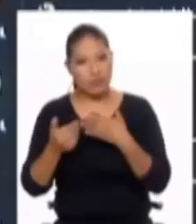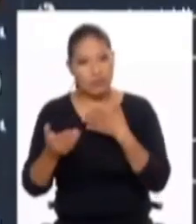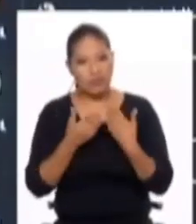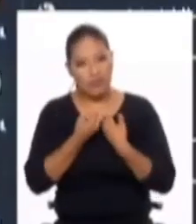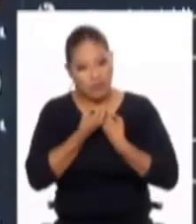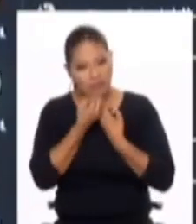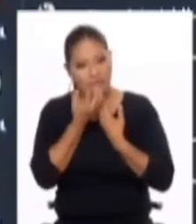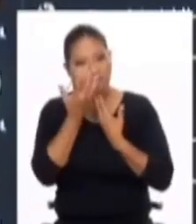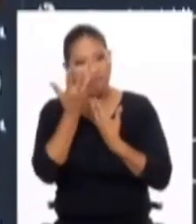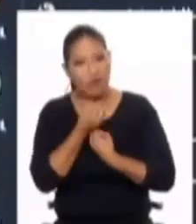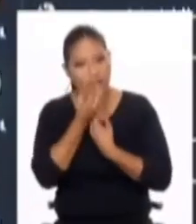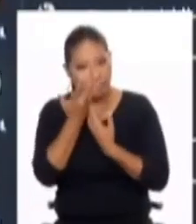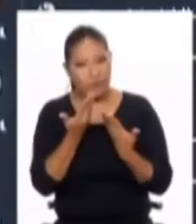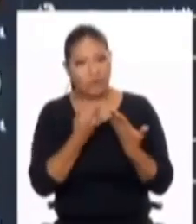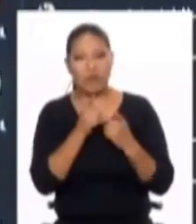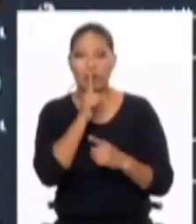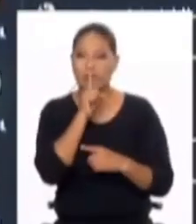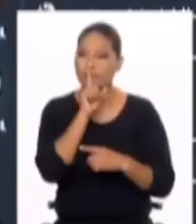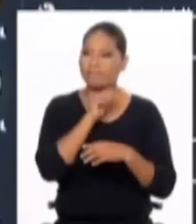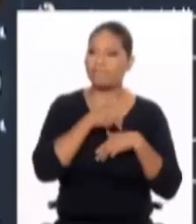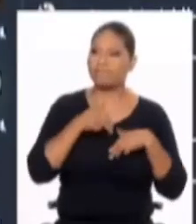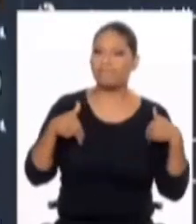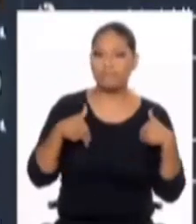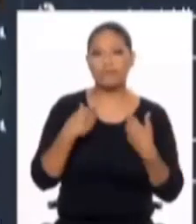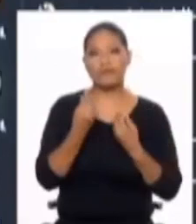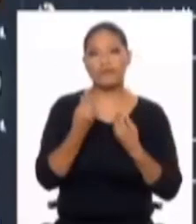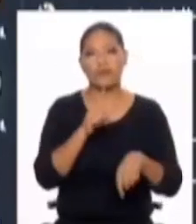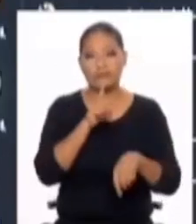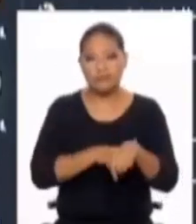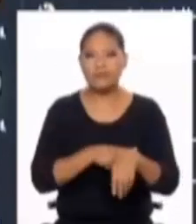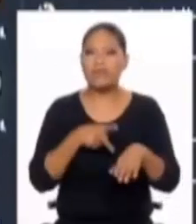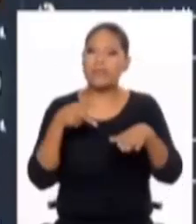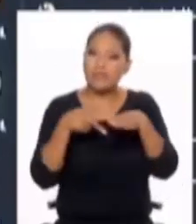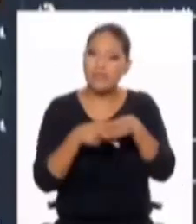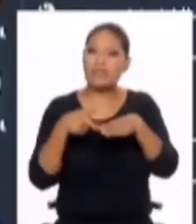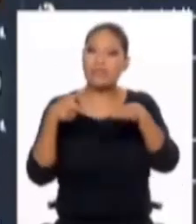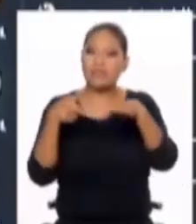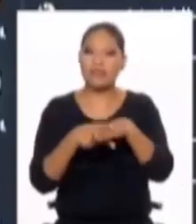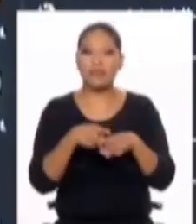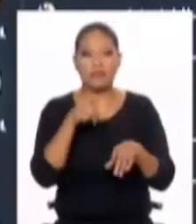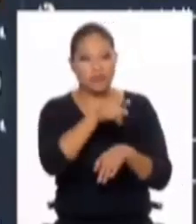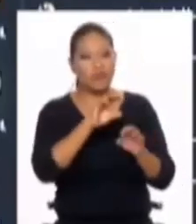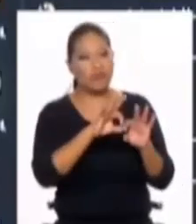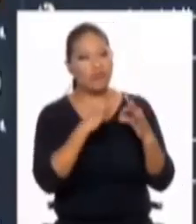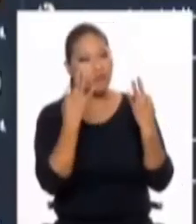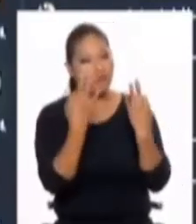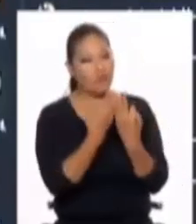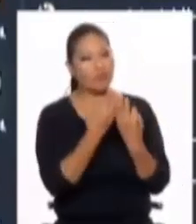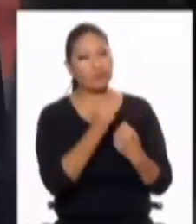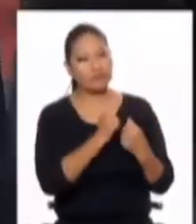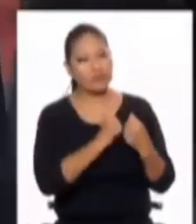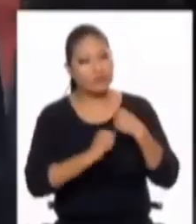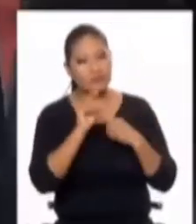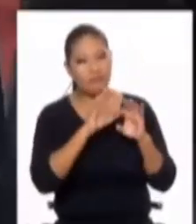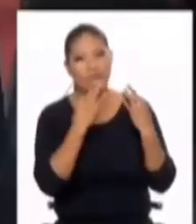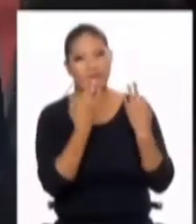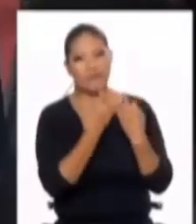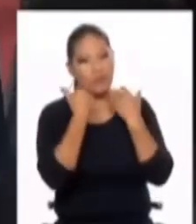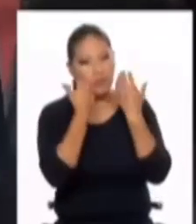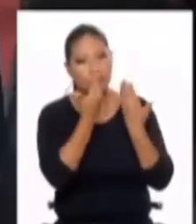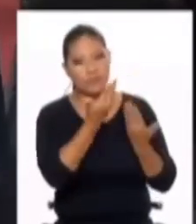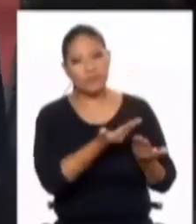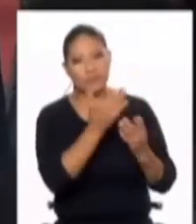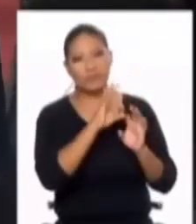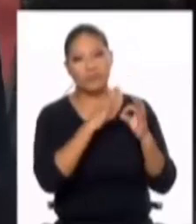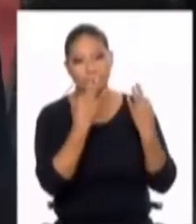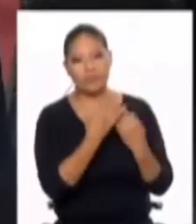hágalo y deje de destruir y hacer más ridículo a su pobre familia que debe estar pasando vergüenza ante